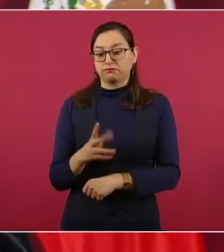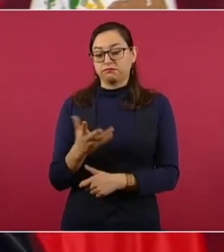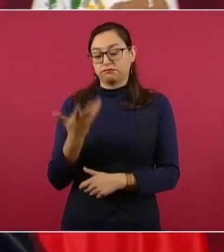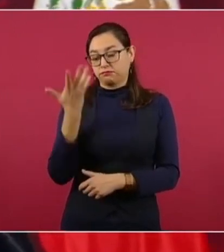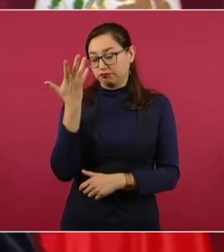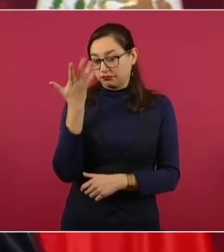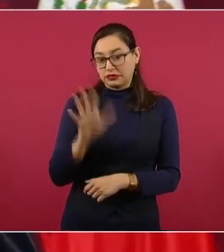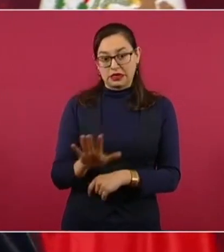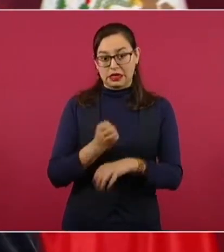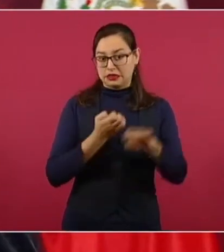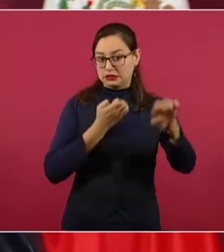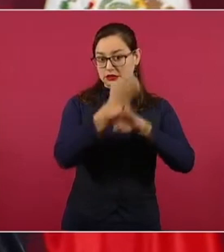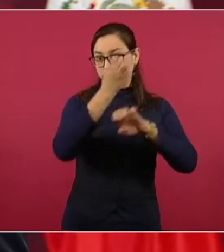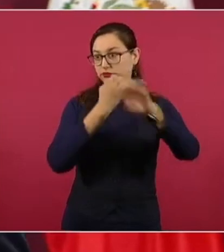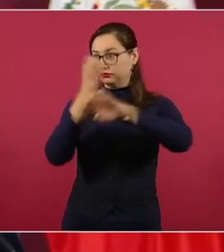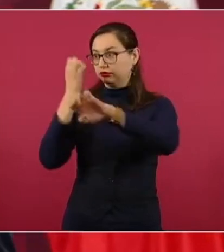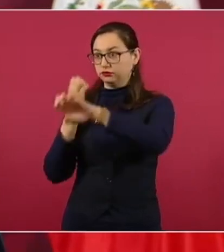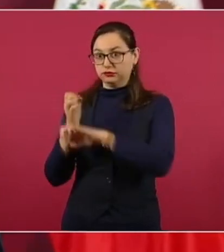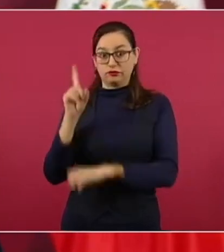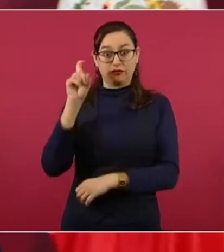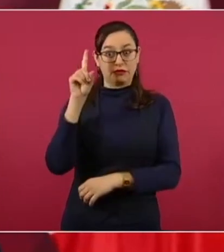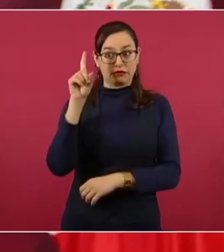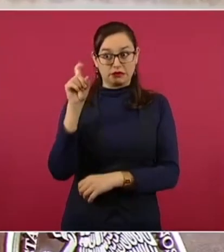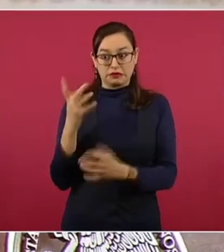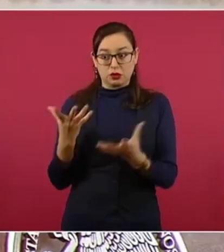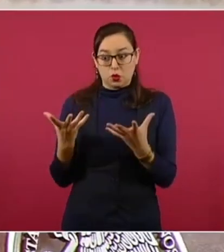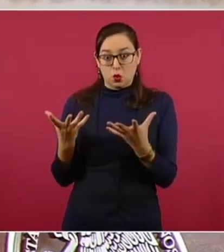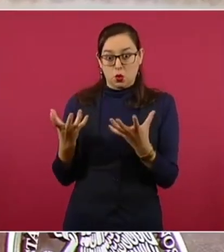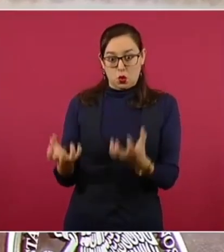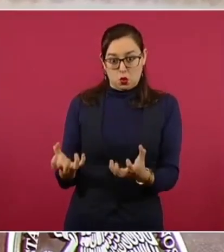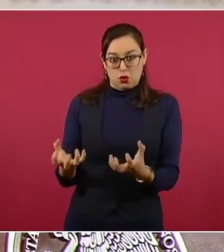diez estados del país, pero no